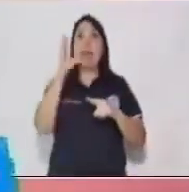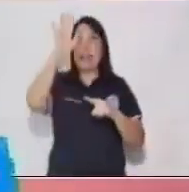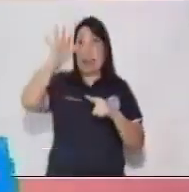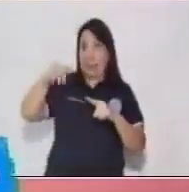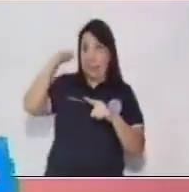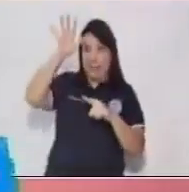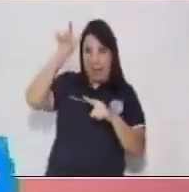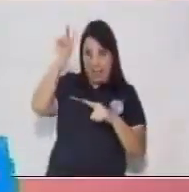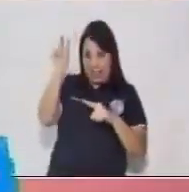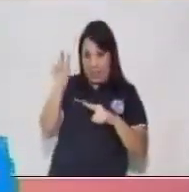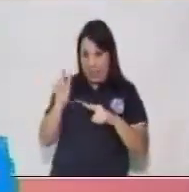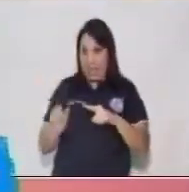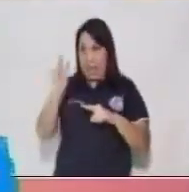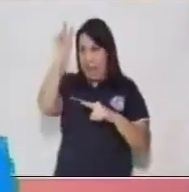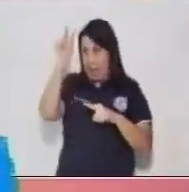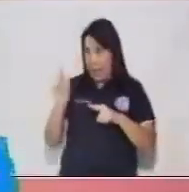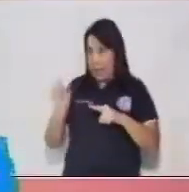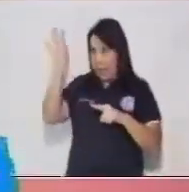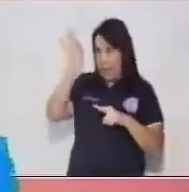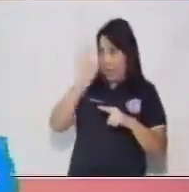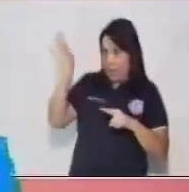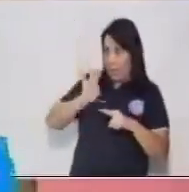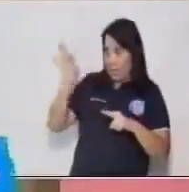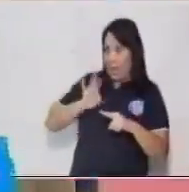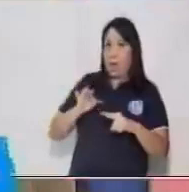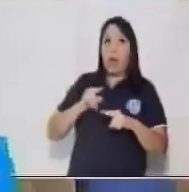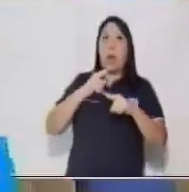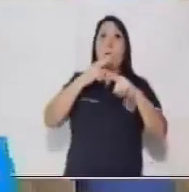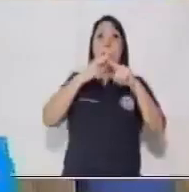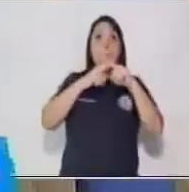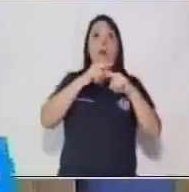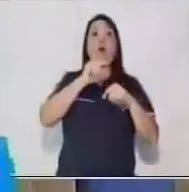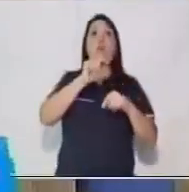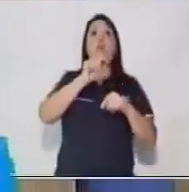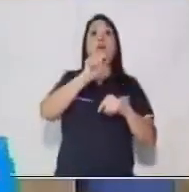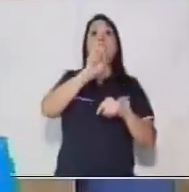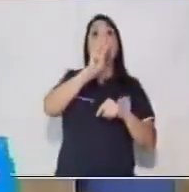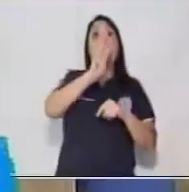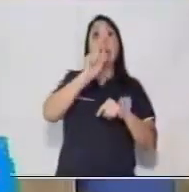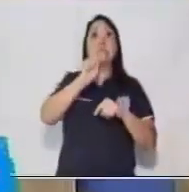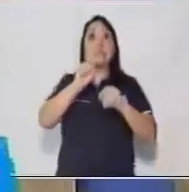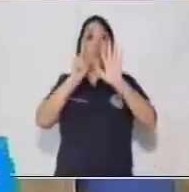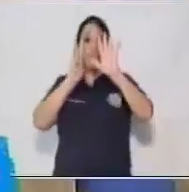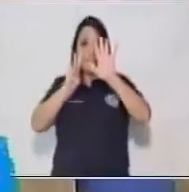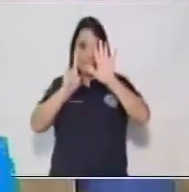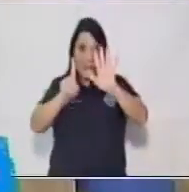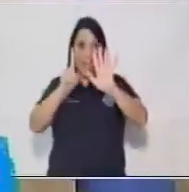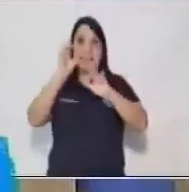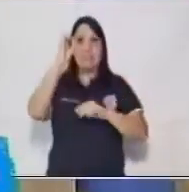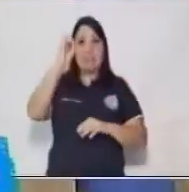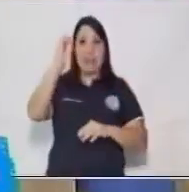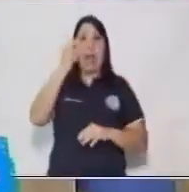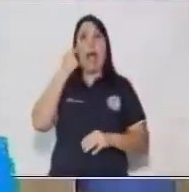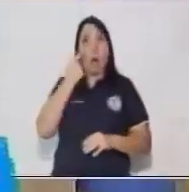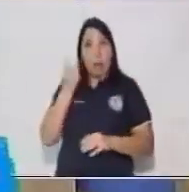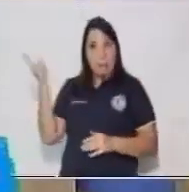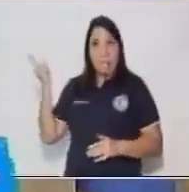.6 grados. Ahora observemos esta tabla de frecuencia.